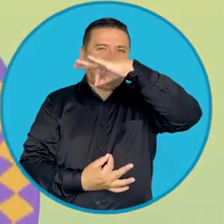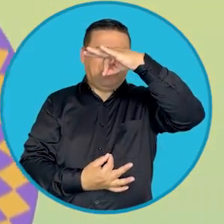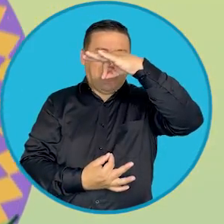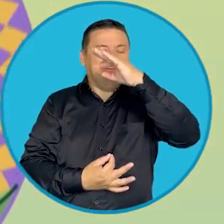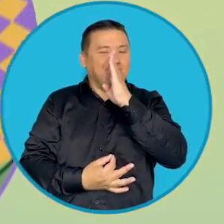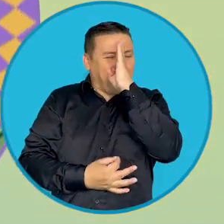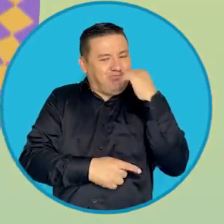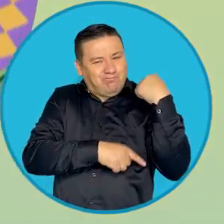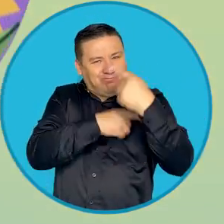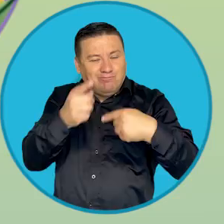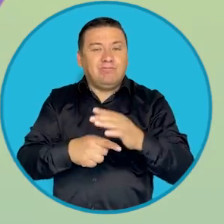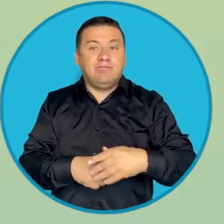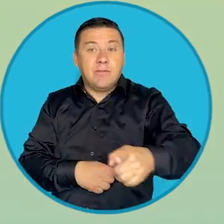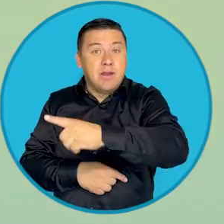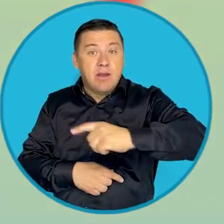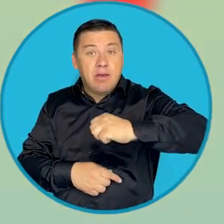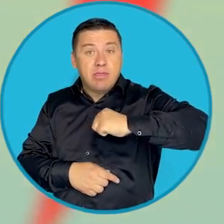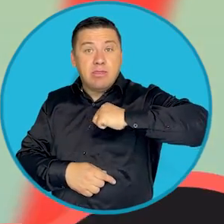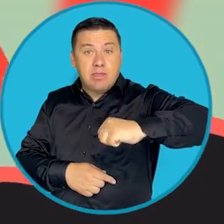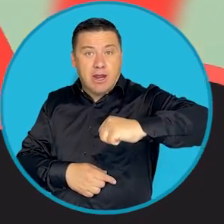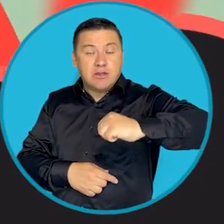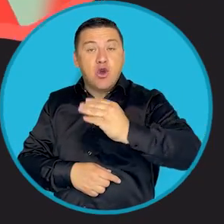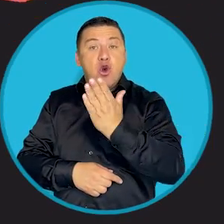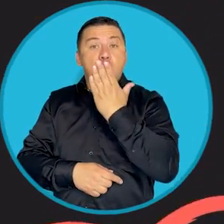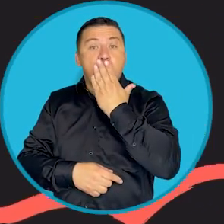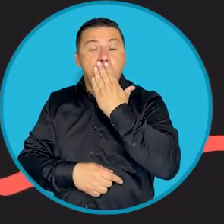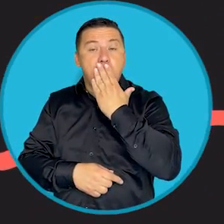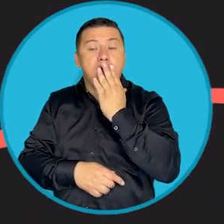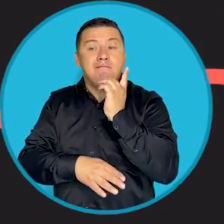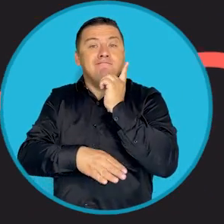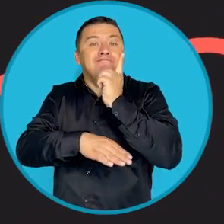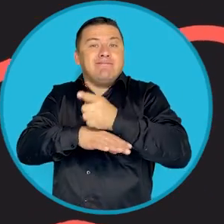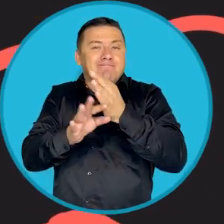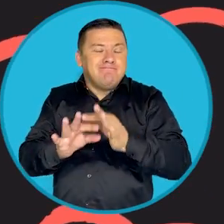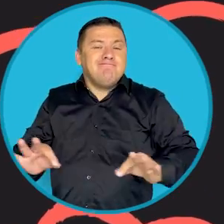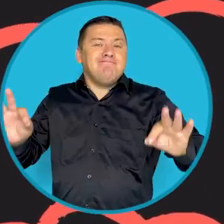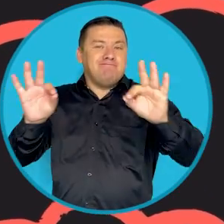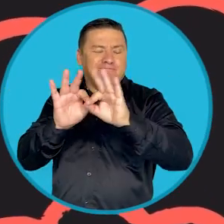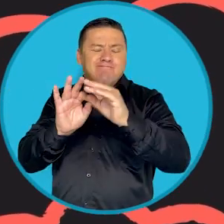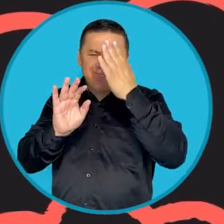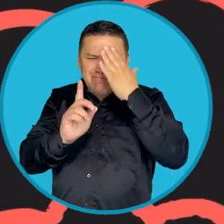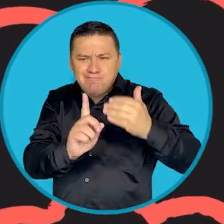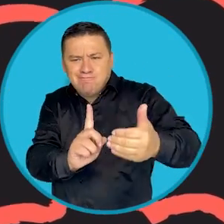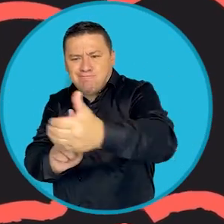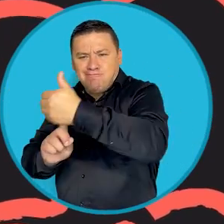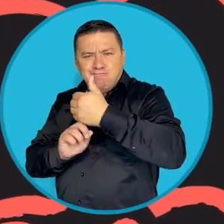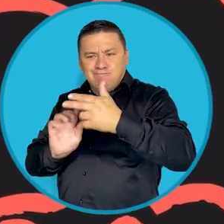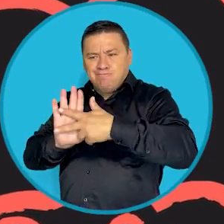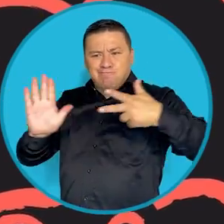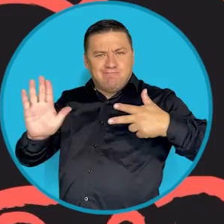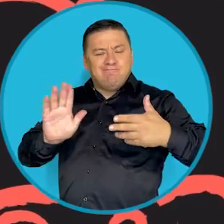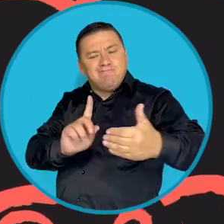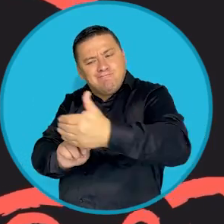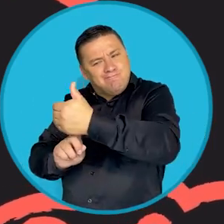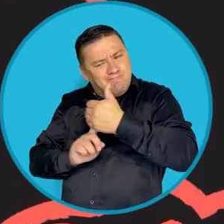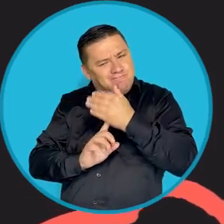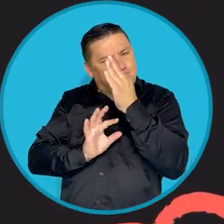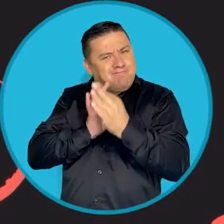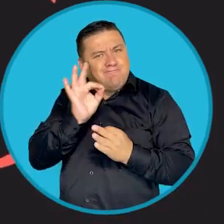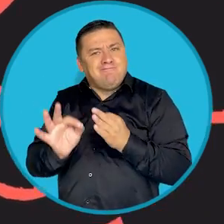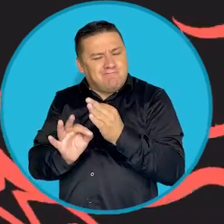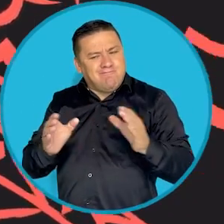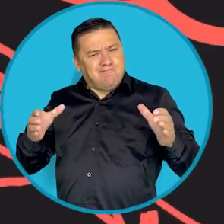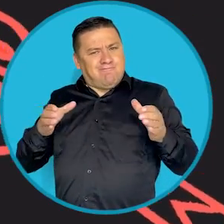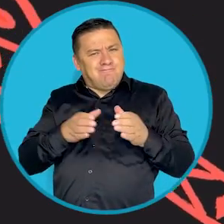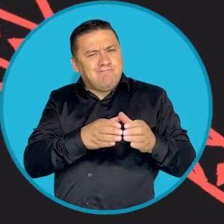espiritual y tradiciones. Aunque el derecho fundamental de los indígenas sobre el territorio es salvaguardado por la Constitución Política de